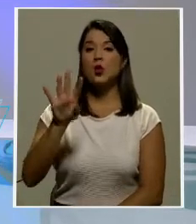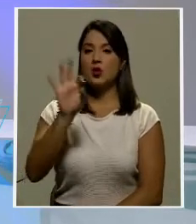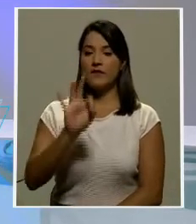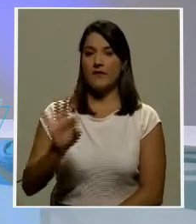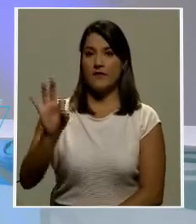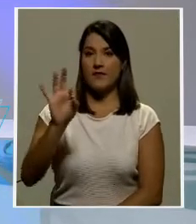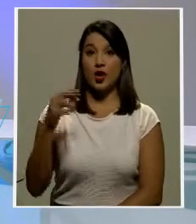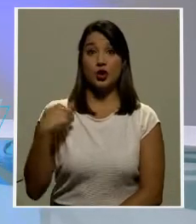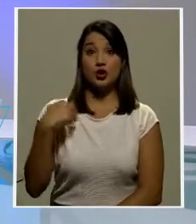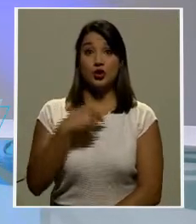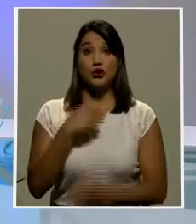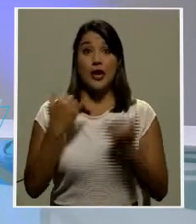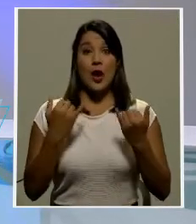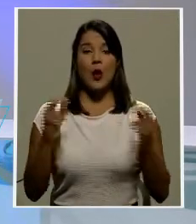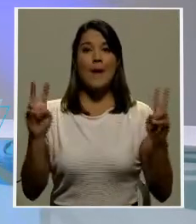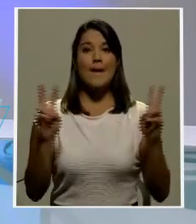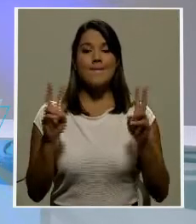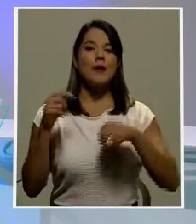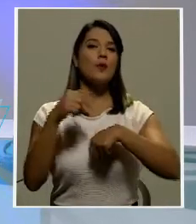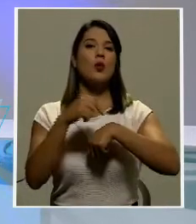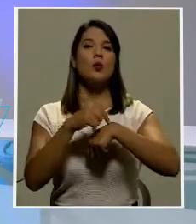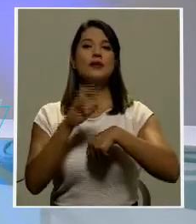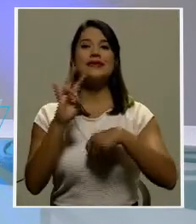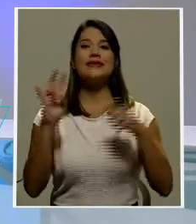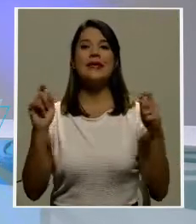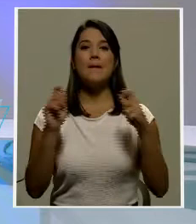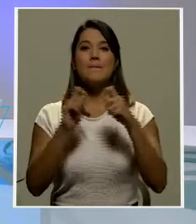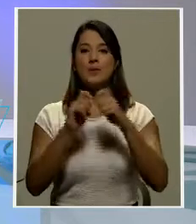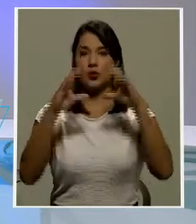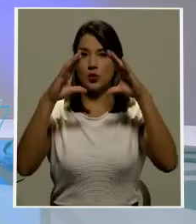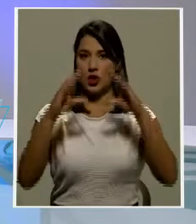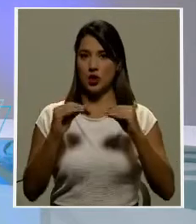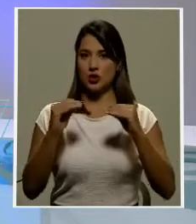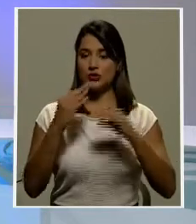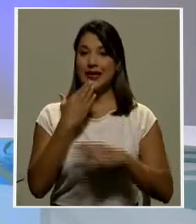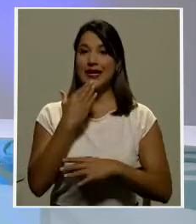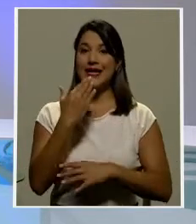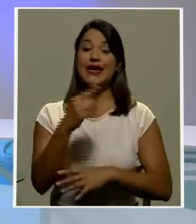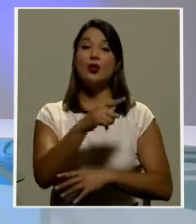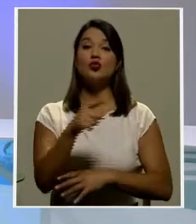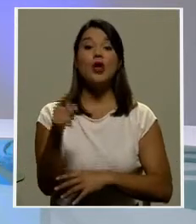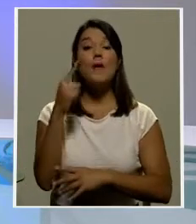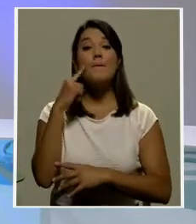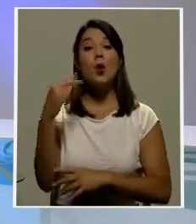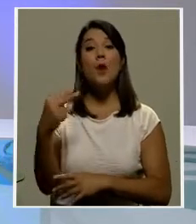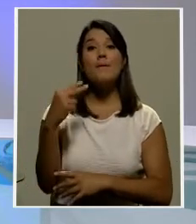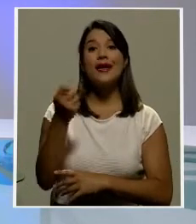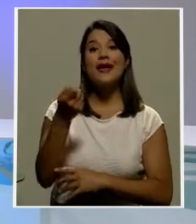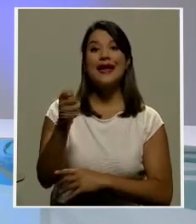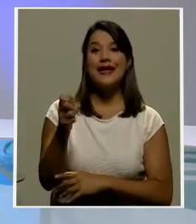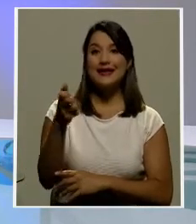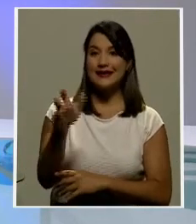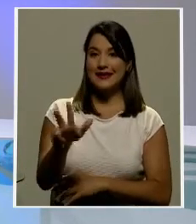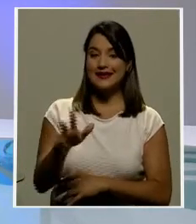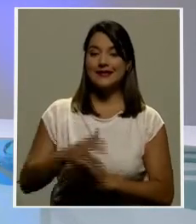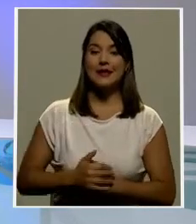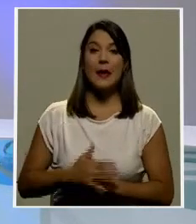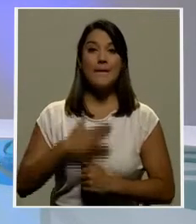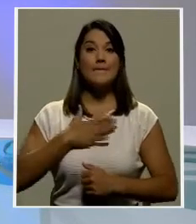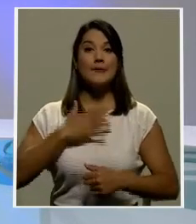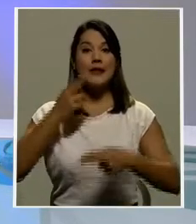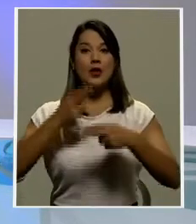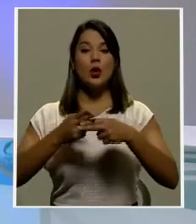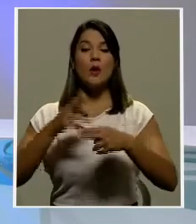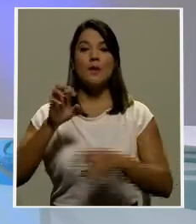Estamos en vivo a las 7 en punto de la noche. Gracias por informarse con Canal 13. Soy